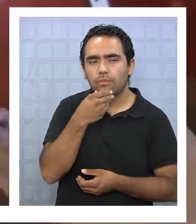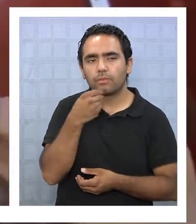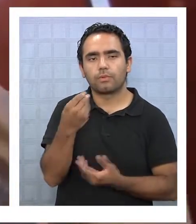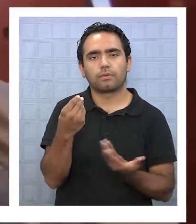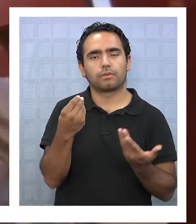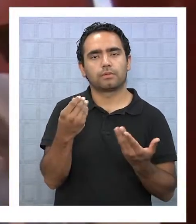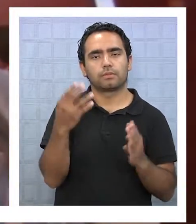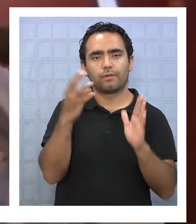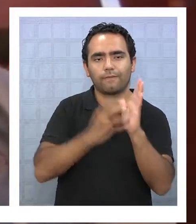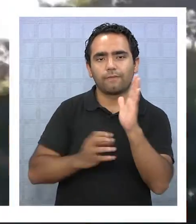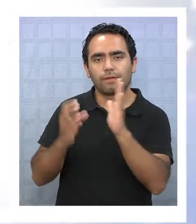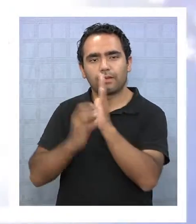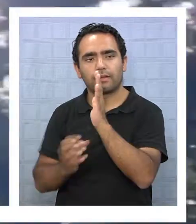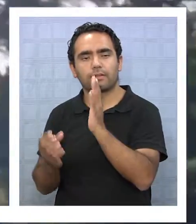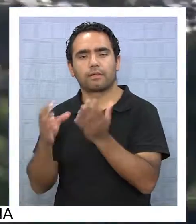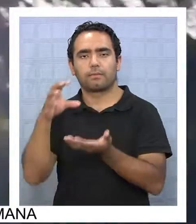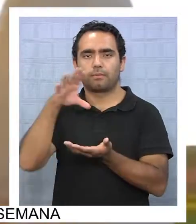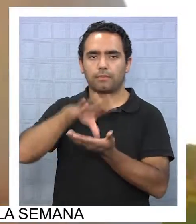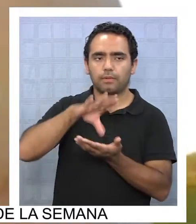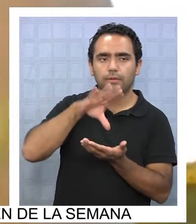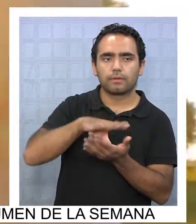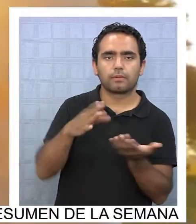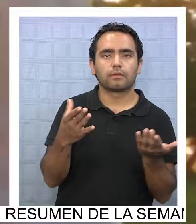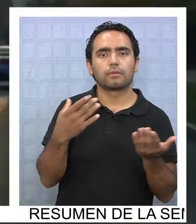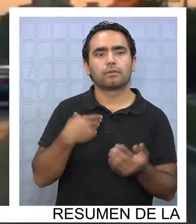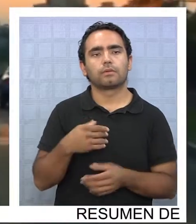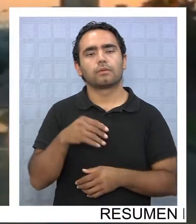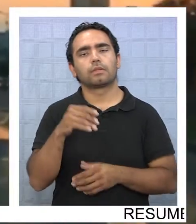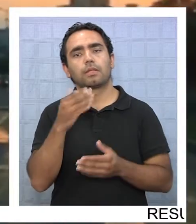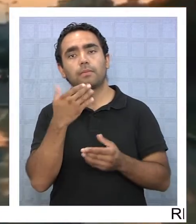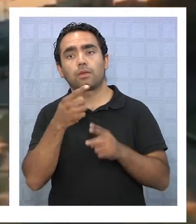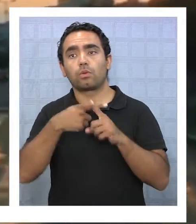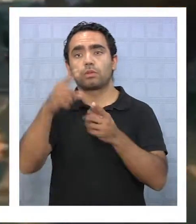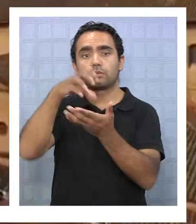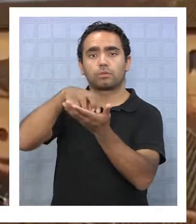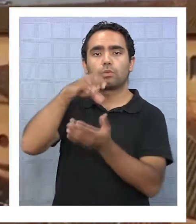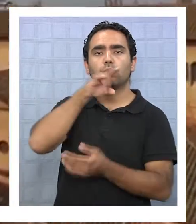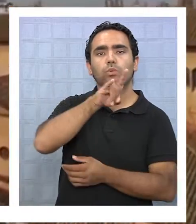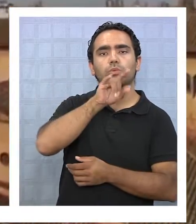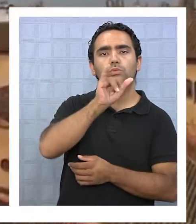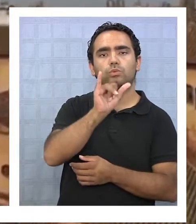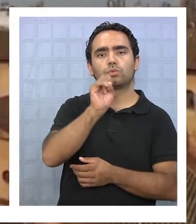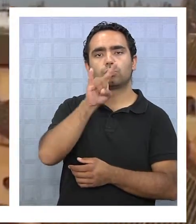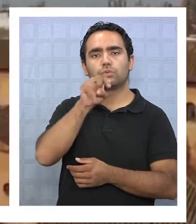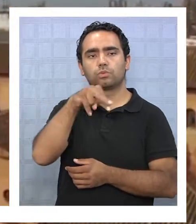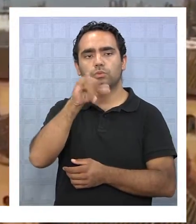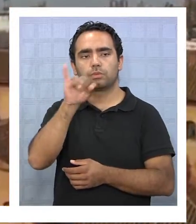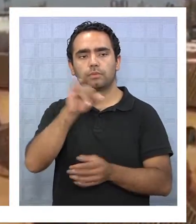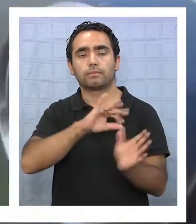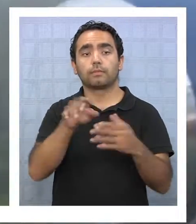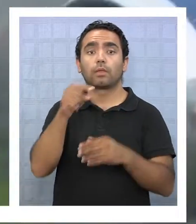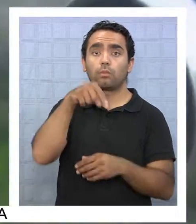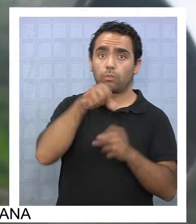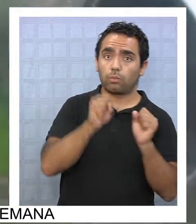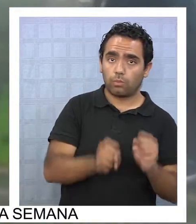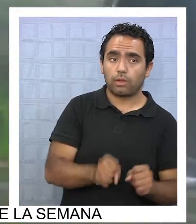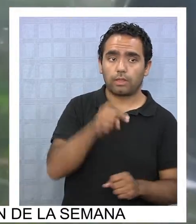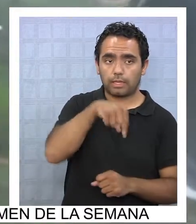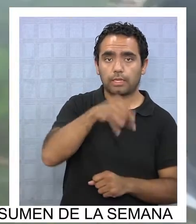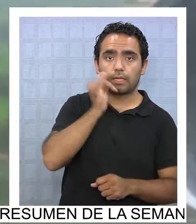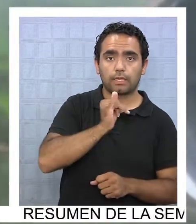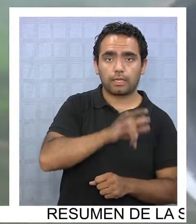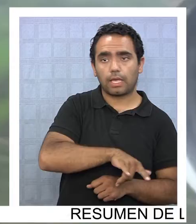tiene nuestro país con destinos como Uyuni y otros. A Santa Cruz se puede llegar desde Iquique vía